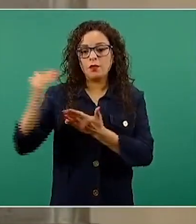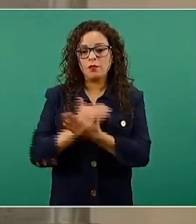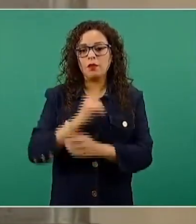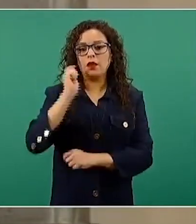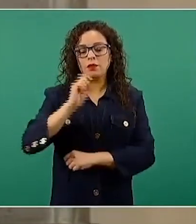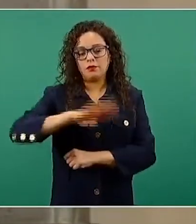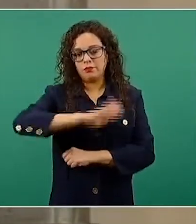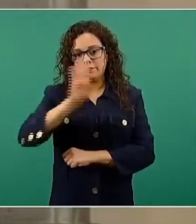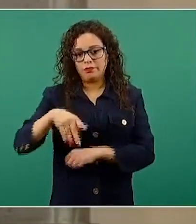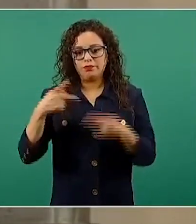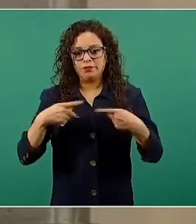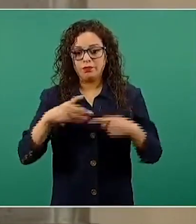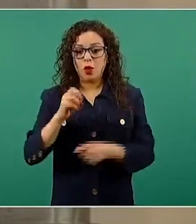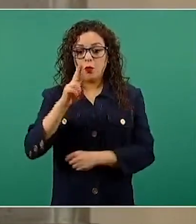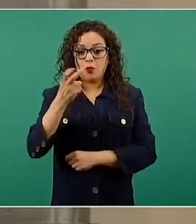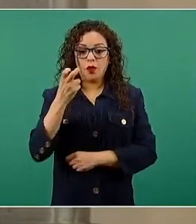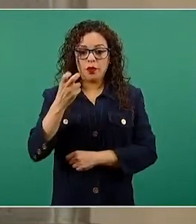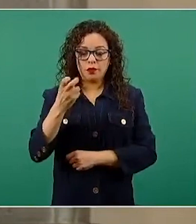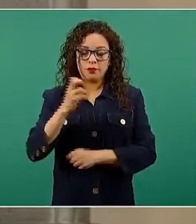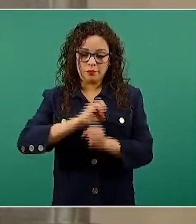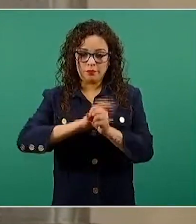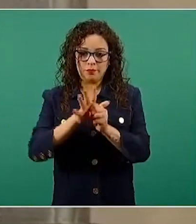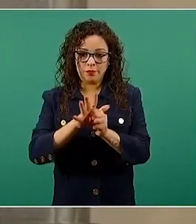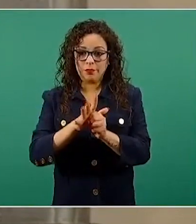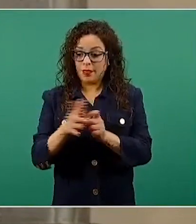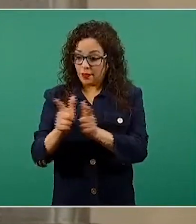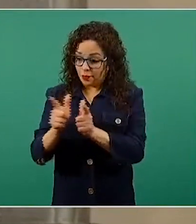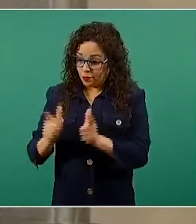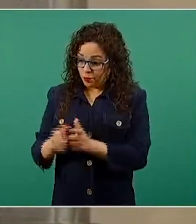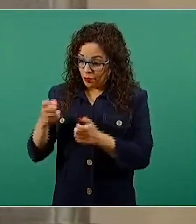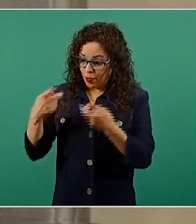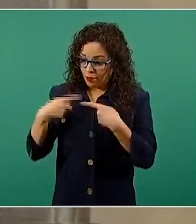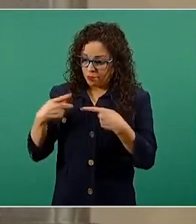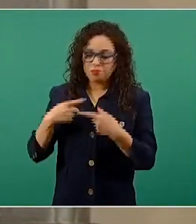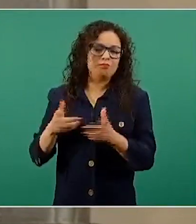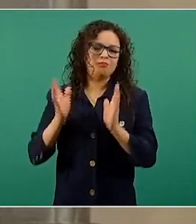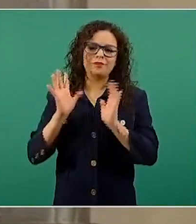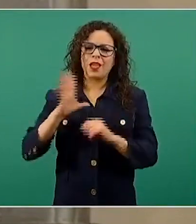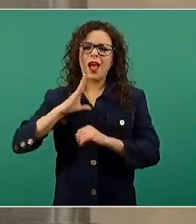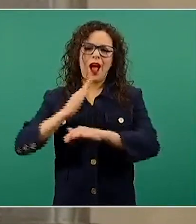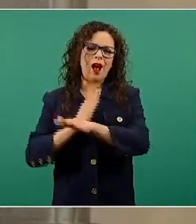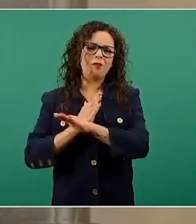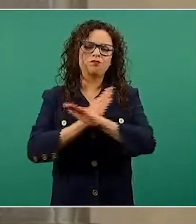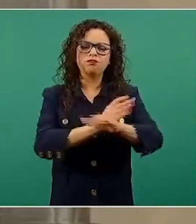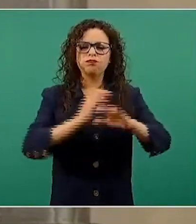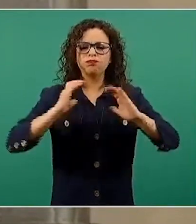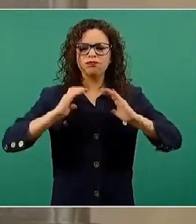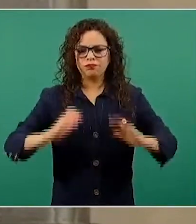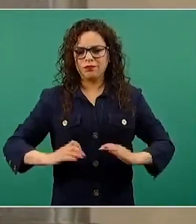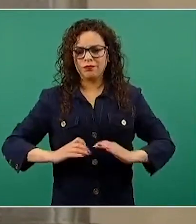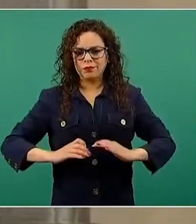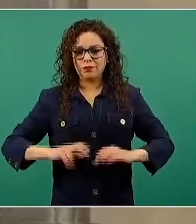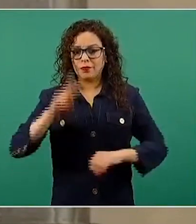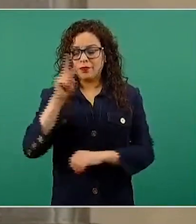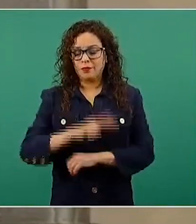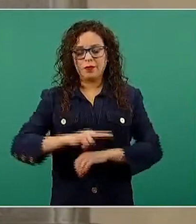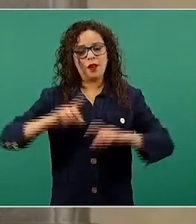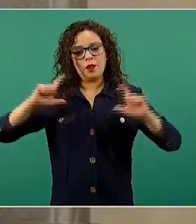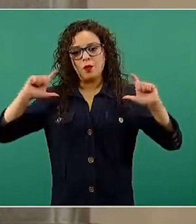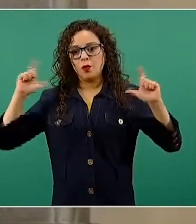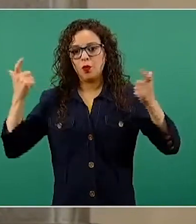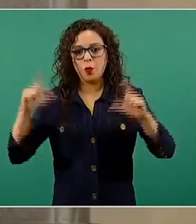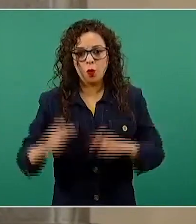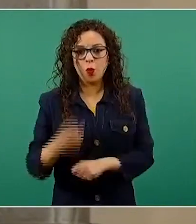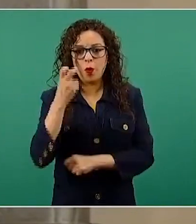de la COVID-19, pues este grupo de personas tiene ya una protección que ha disminuido drásticamente ese